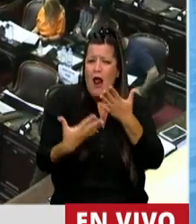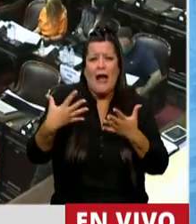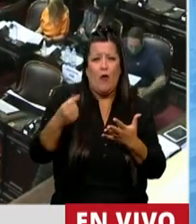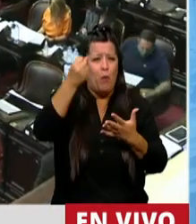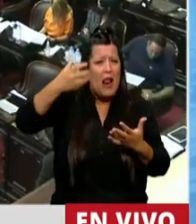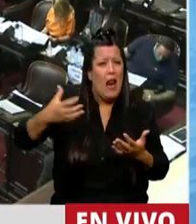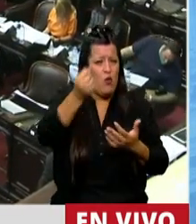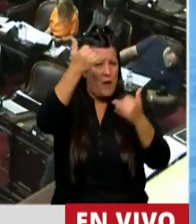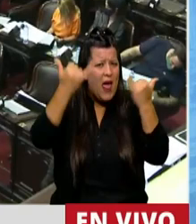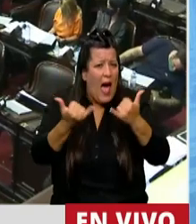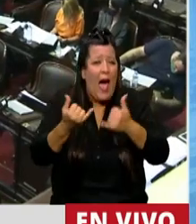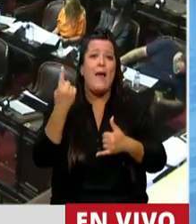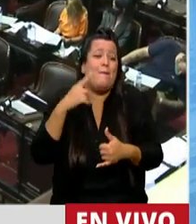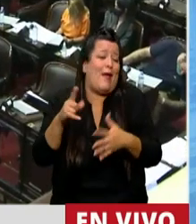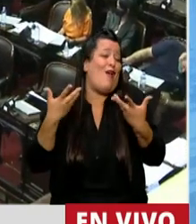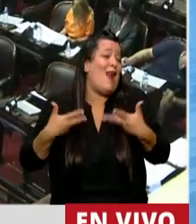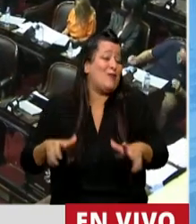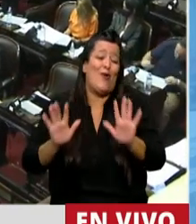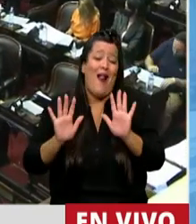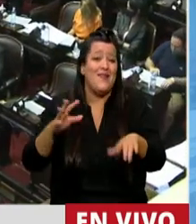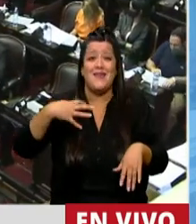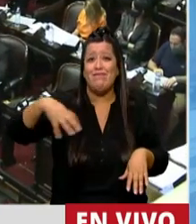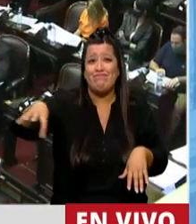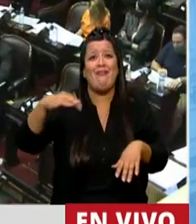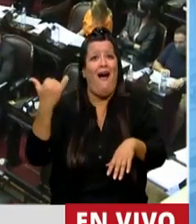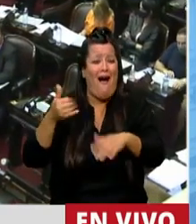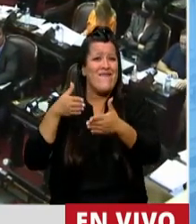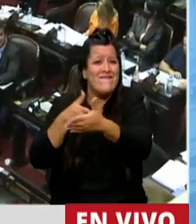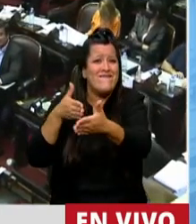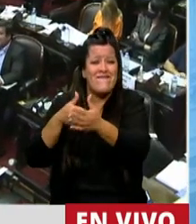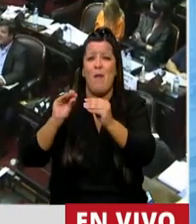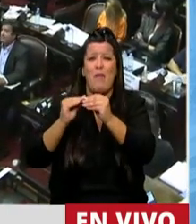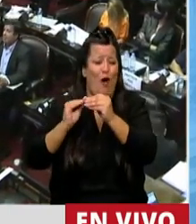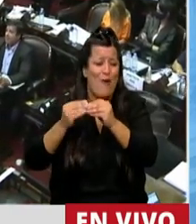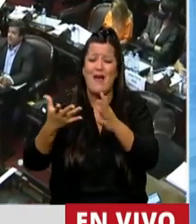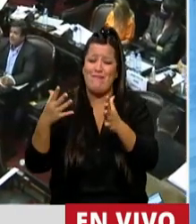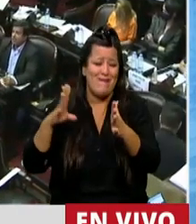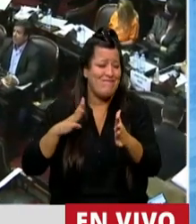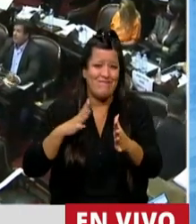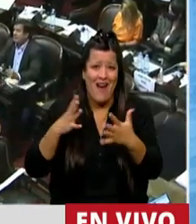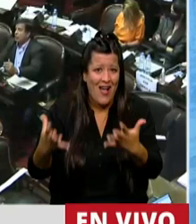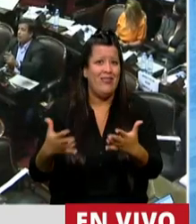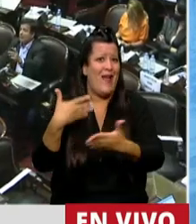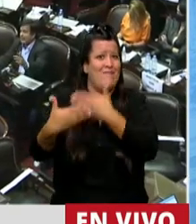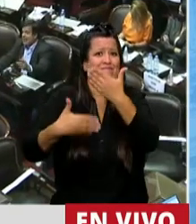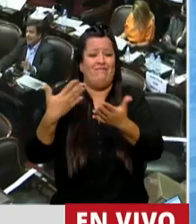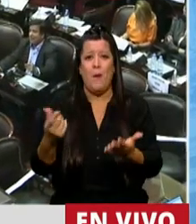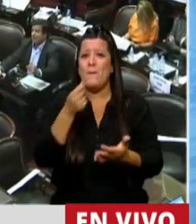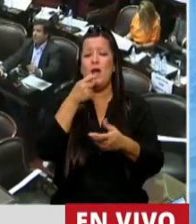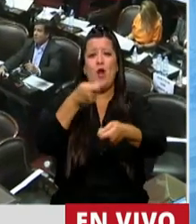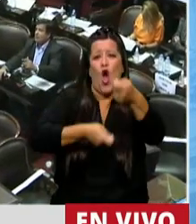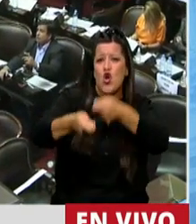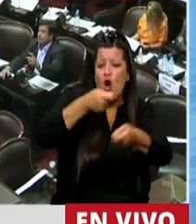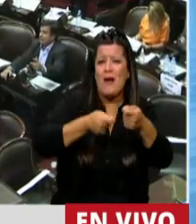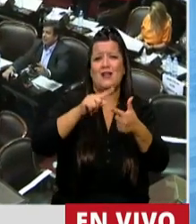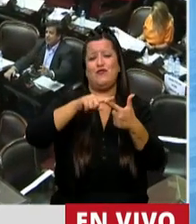naturalmente hay sectores que todavía tienen problemas, sectores como el sector comercial, como el sector